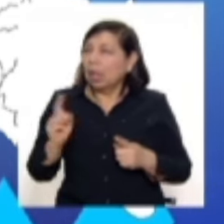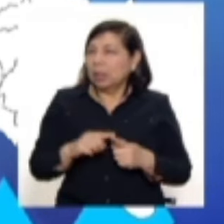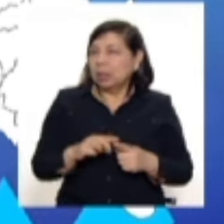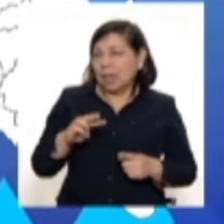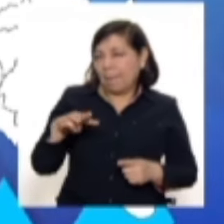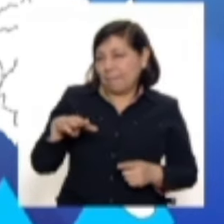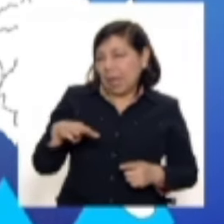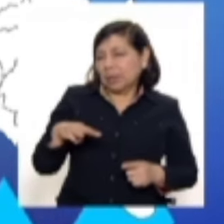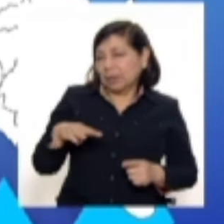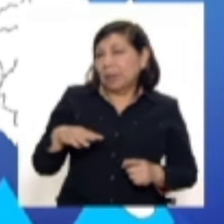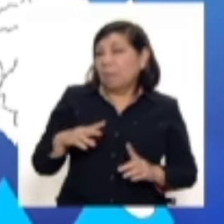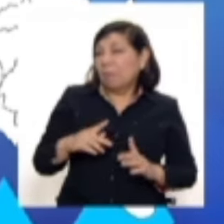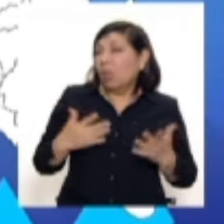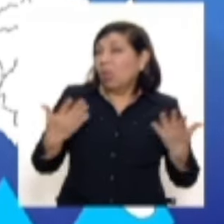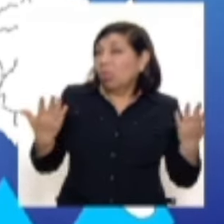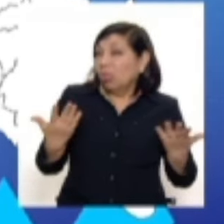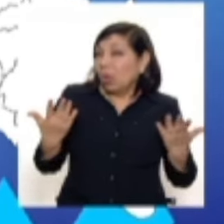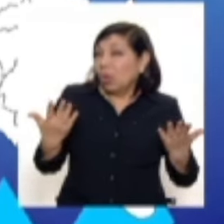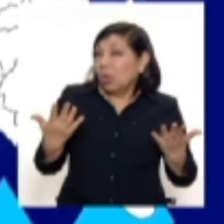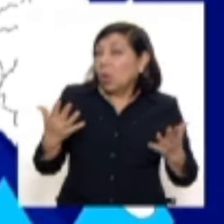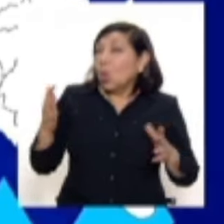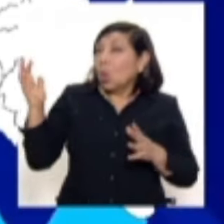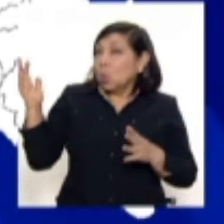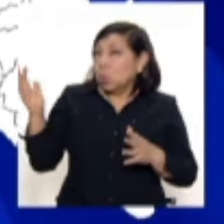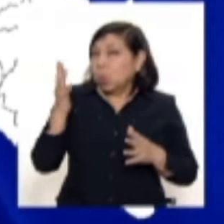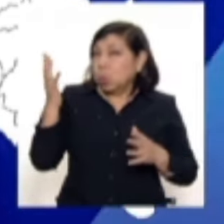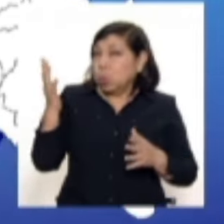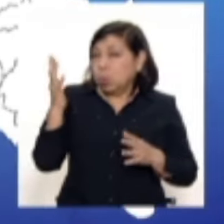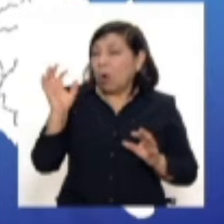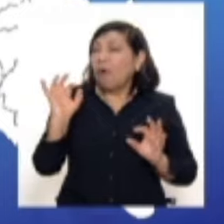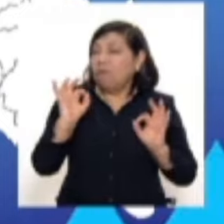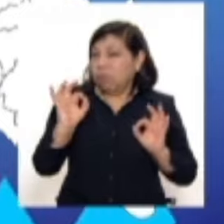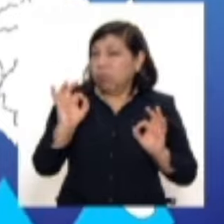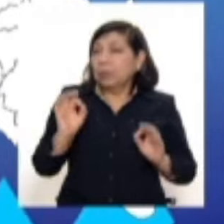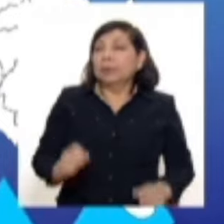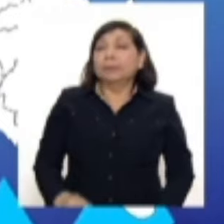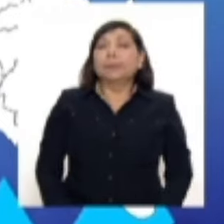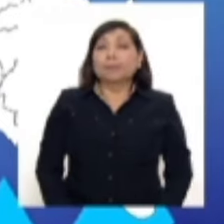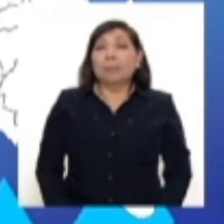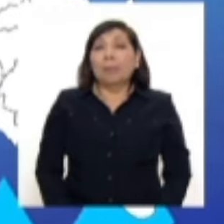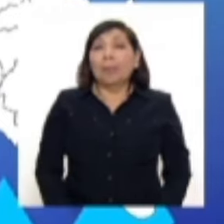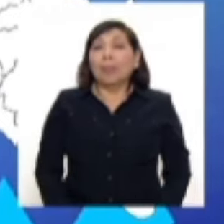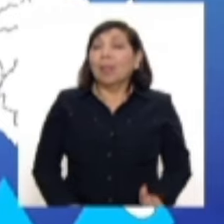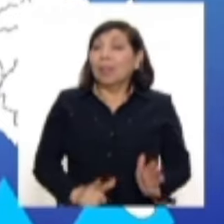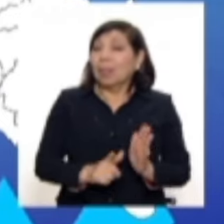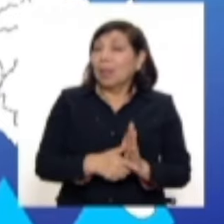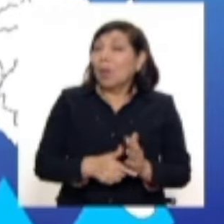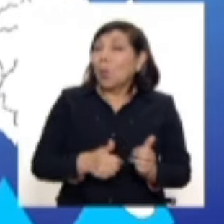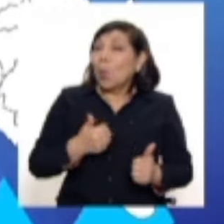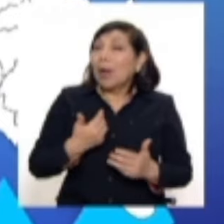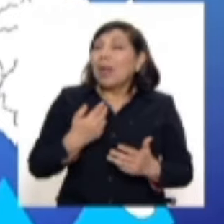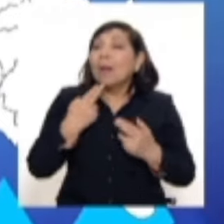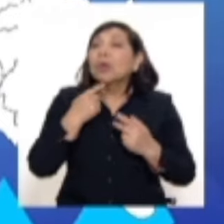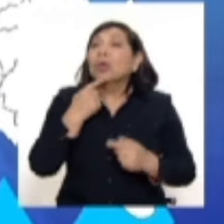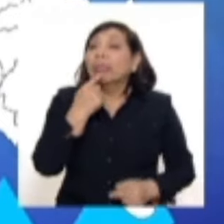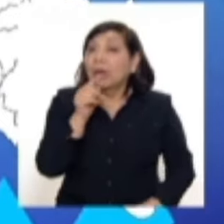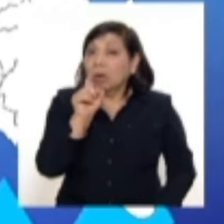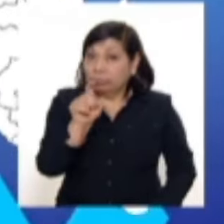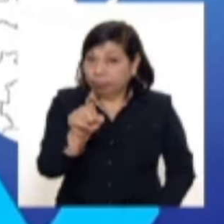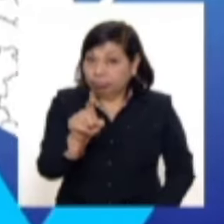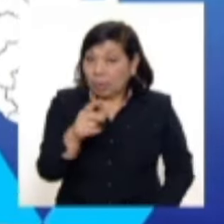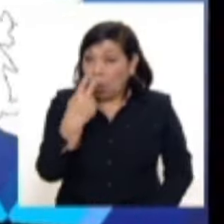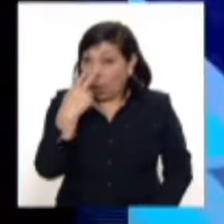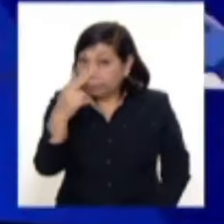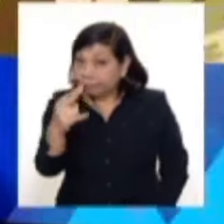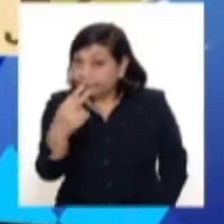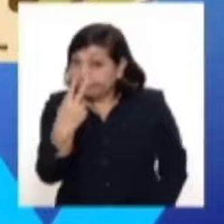martes 15 de octubre, donde esperamos ráfagas de viento de hasta 33 kilómetros por hora. ¿Cuáles son las recomendaciones ante